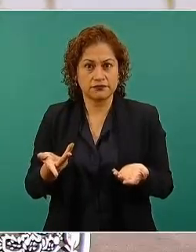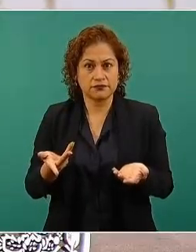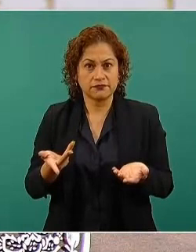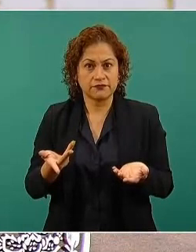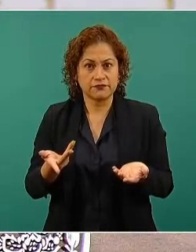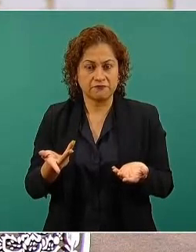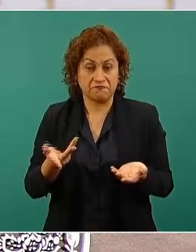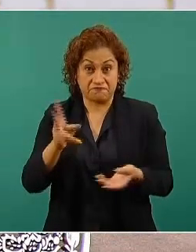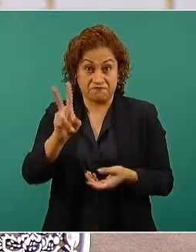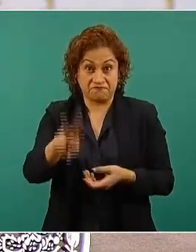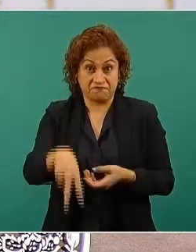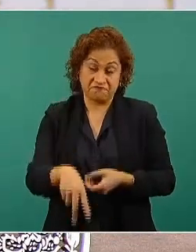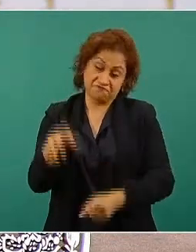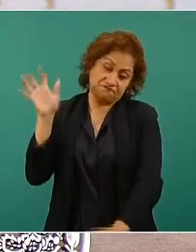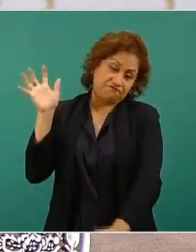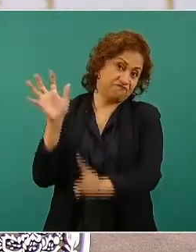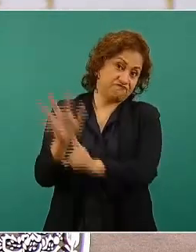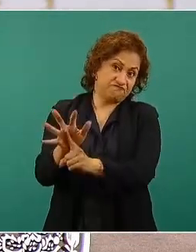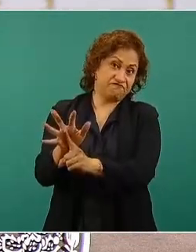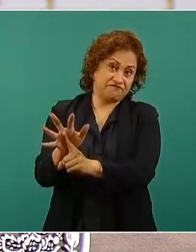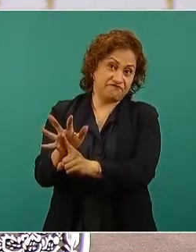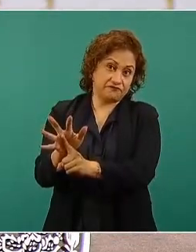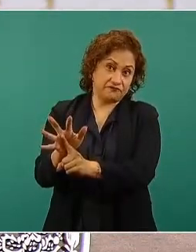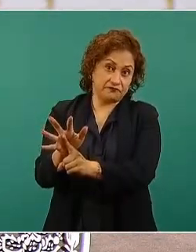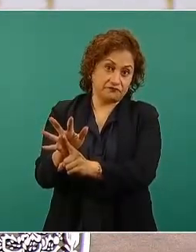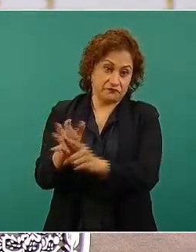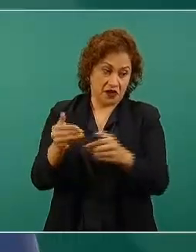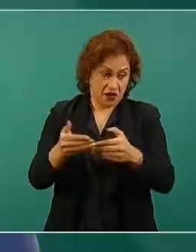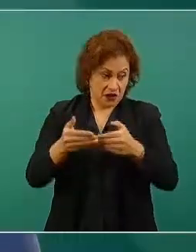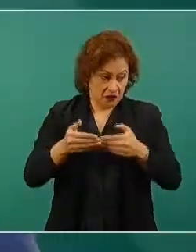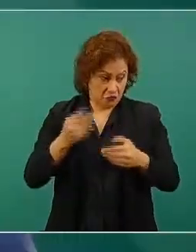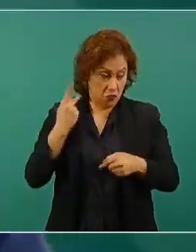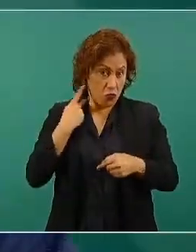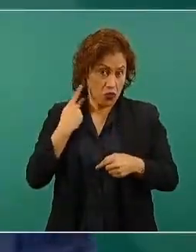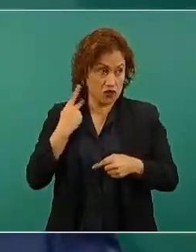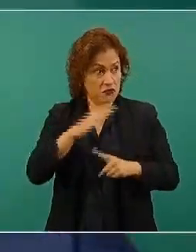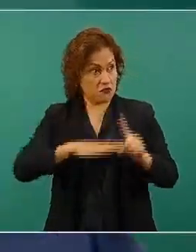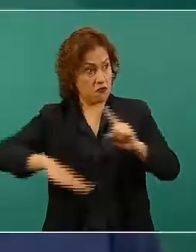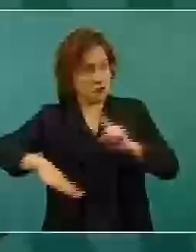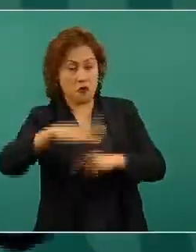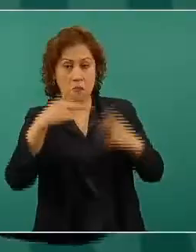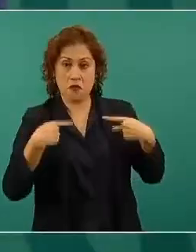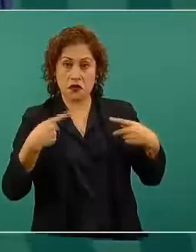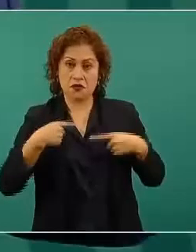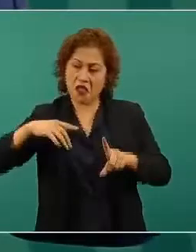linchaban políticamente y no había manera